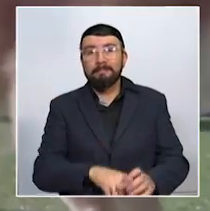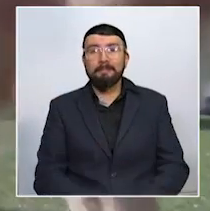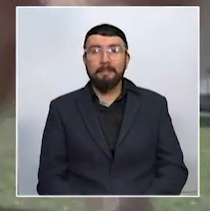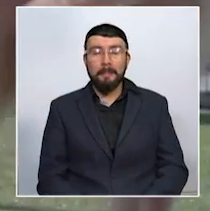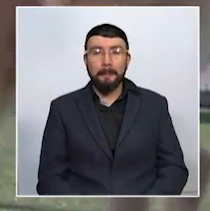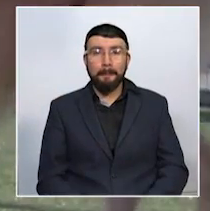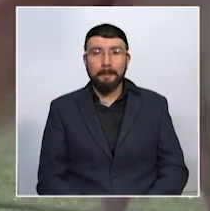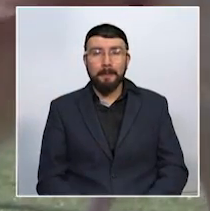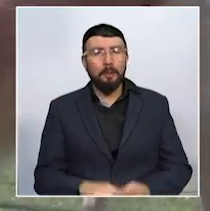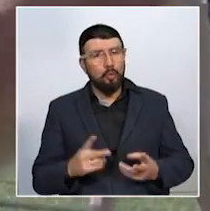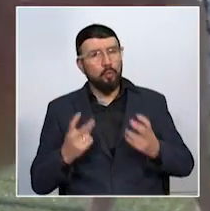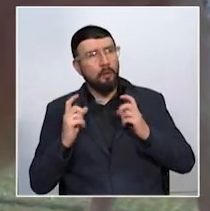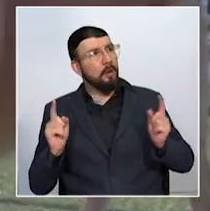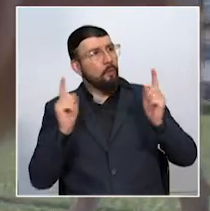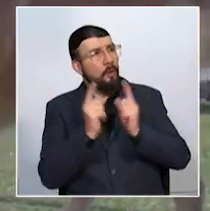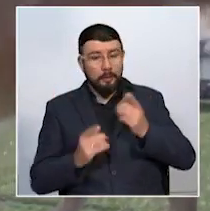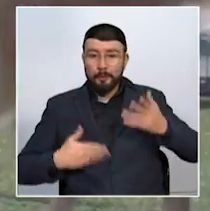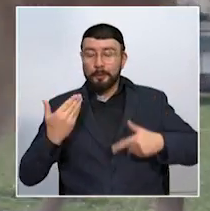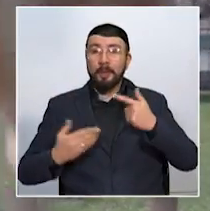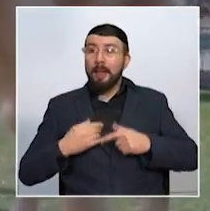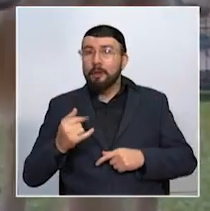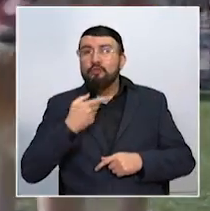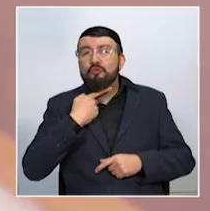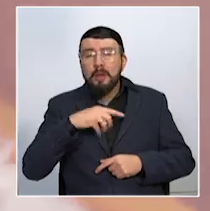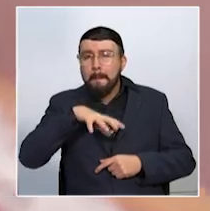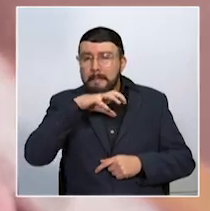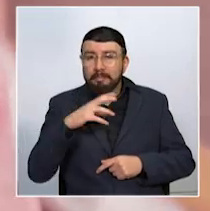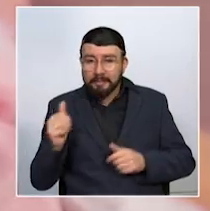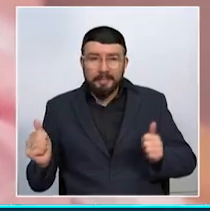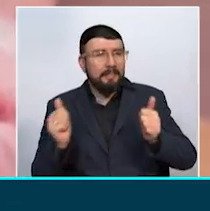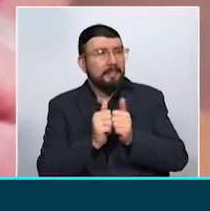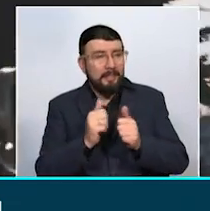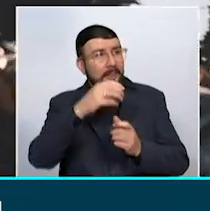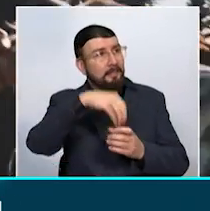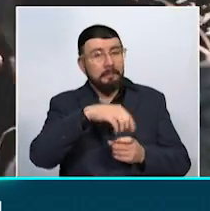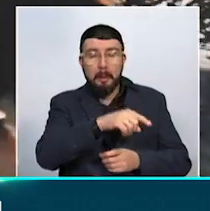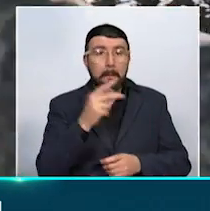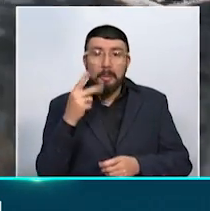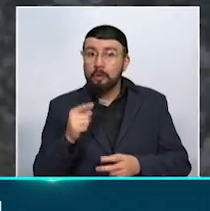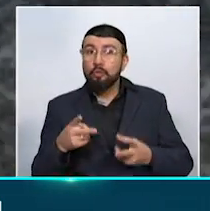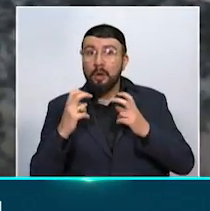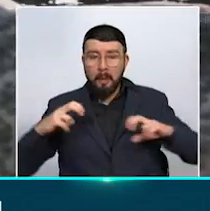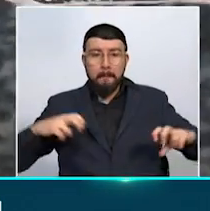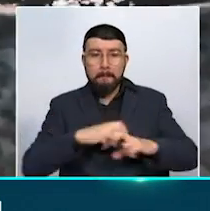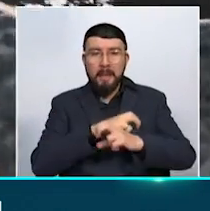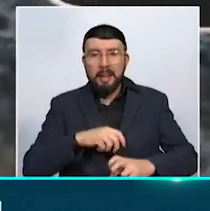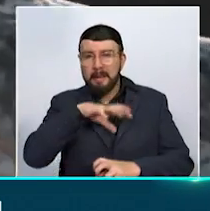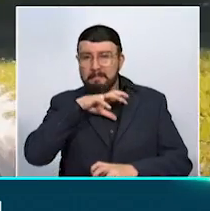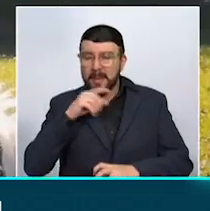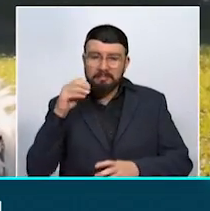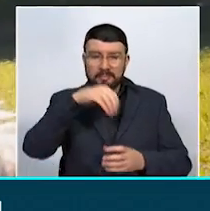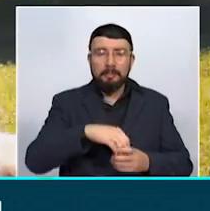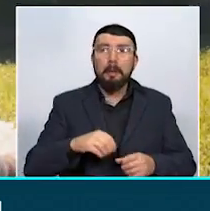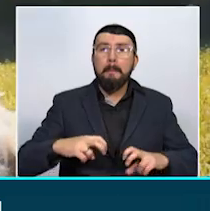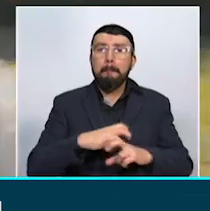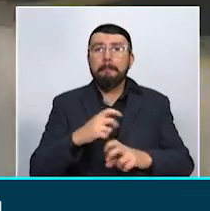Un nuevo lugar de encuentro y diversión tendrán los amantes de los animales de compañía en Pereira con el nuevo Parque Canino y de Mascotas en el Parque Gaitán